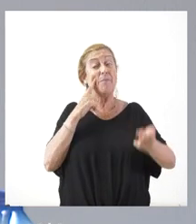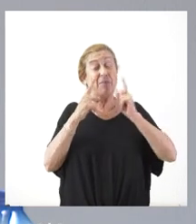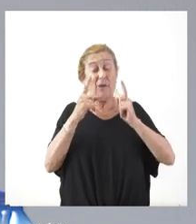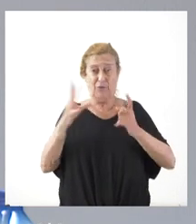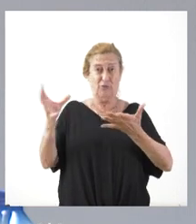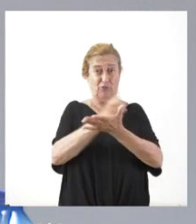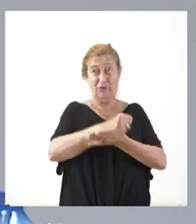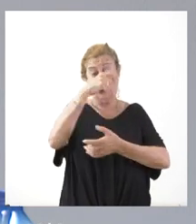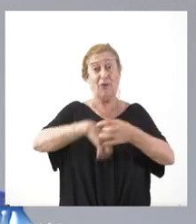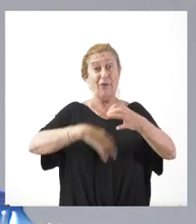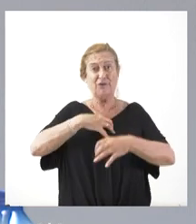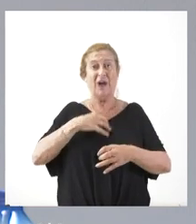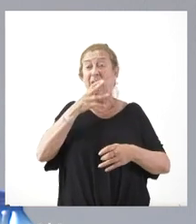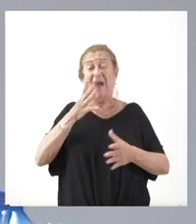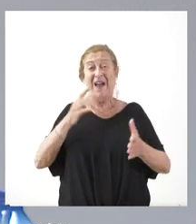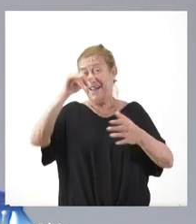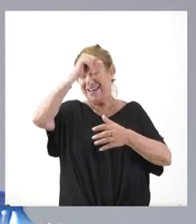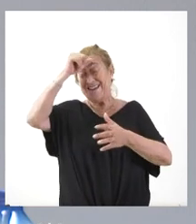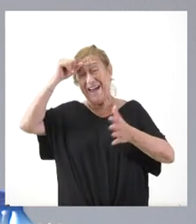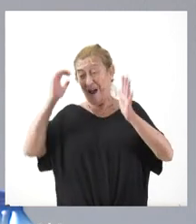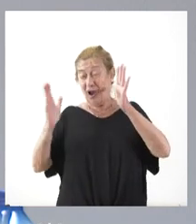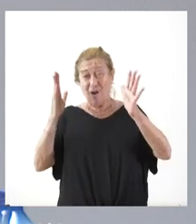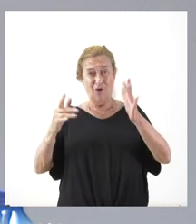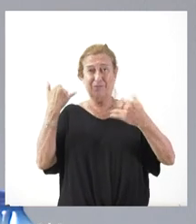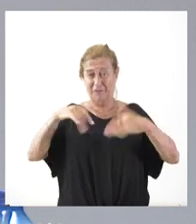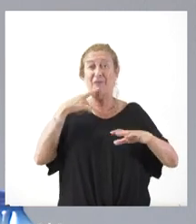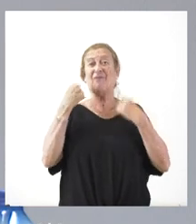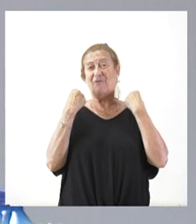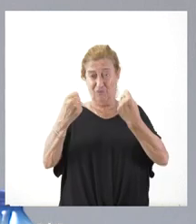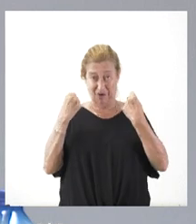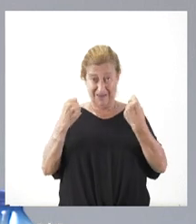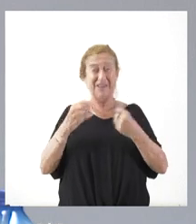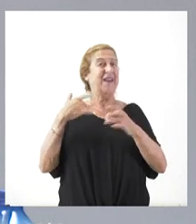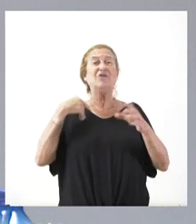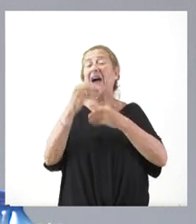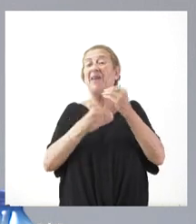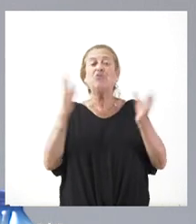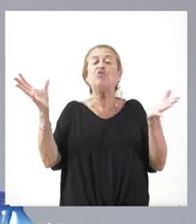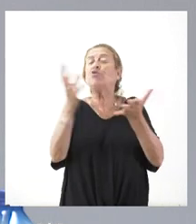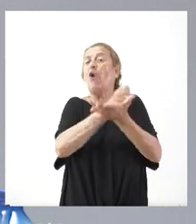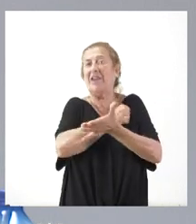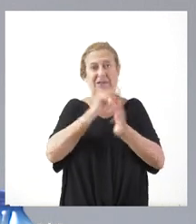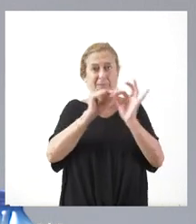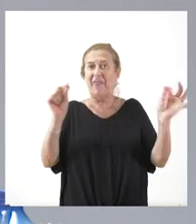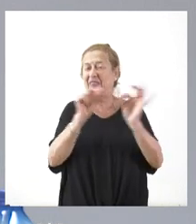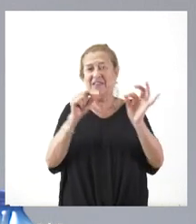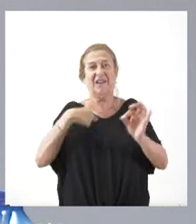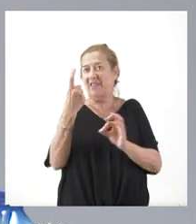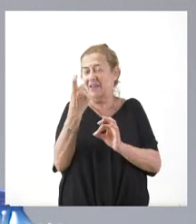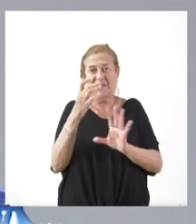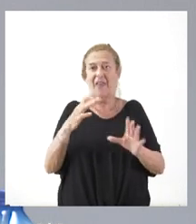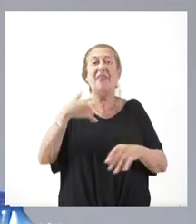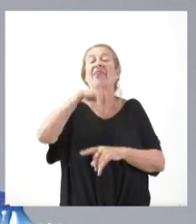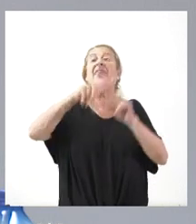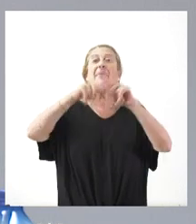ciudadanos. La ola de calor va a ser especialmente intensa y tomaremos todas aquellas medidas que sean necesarias en función